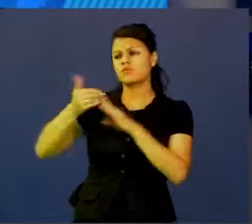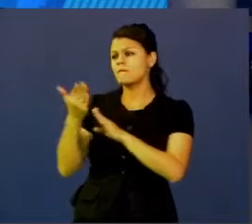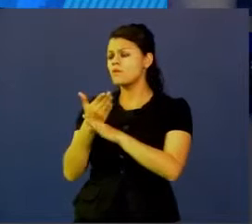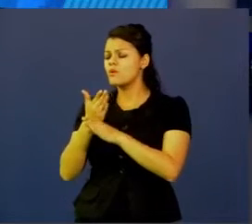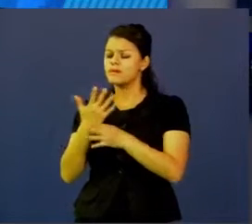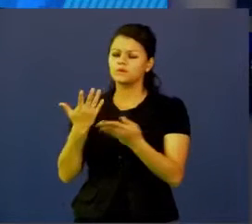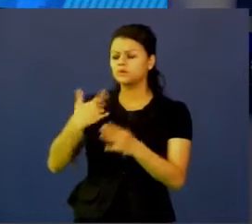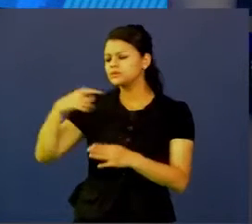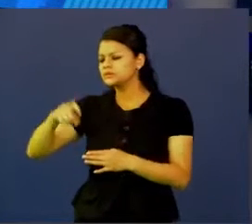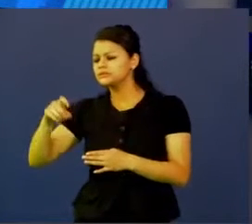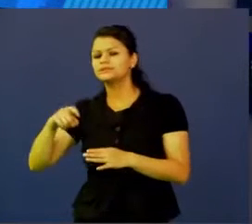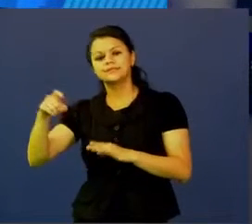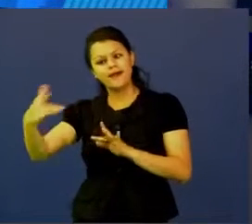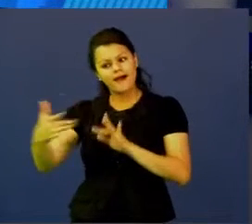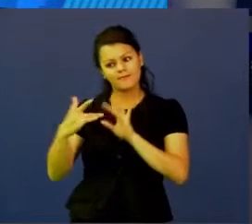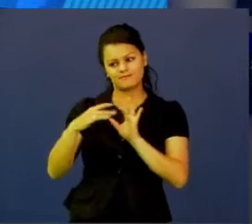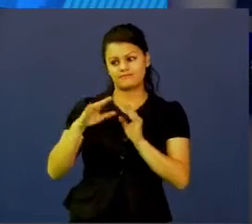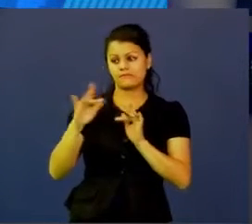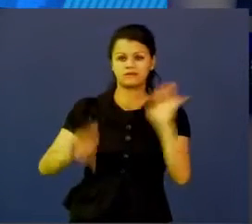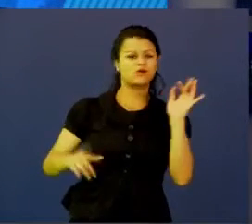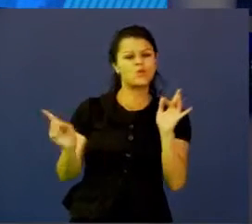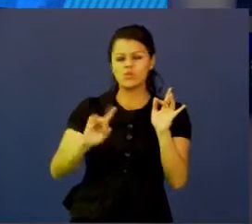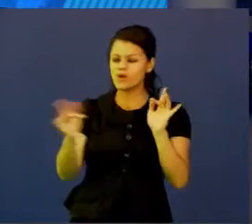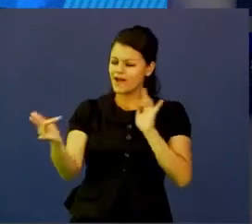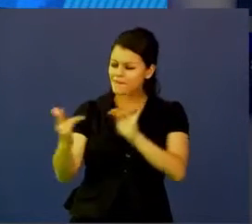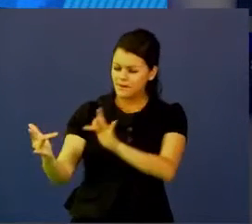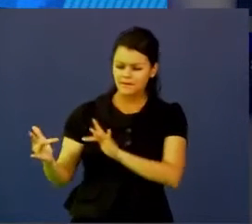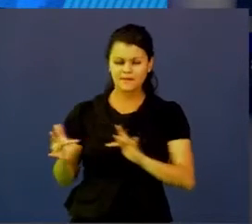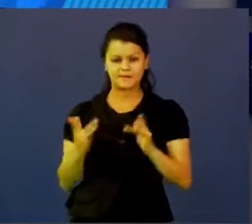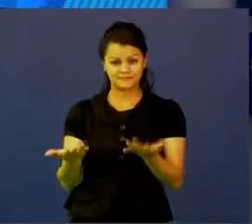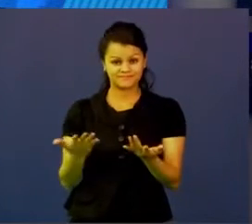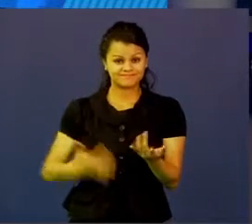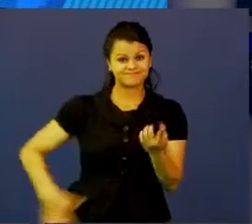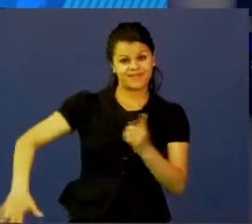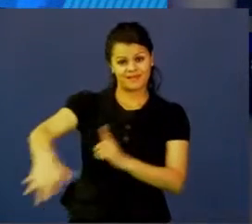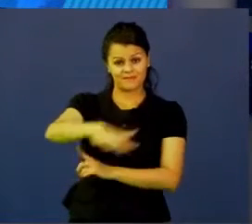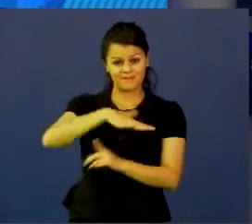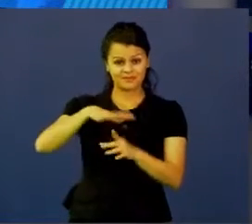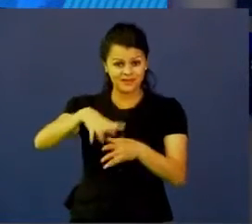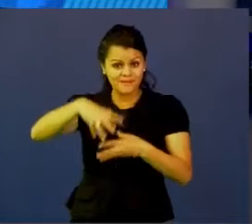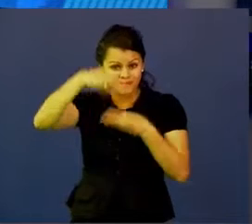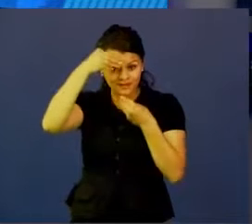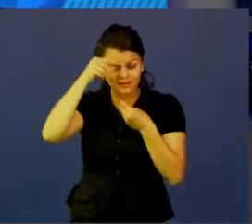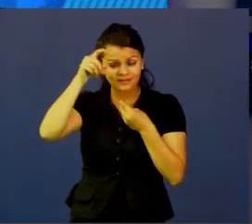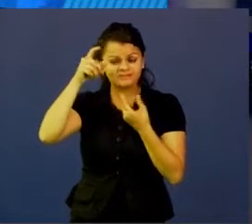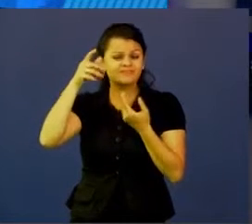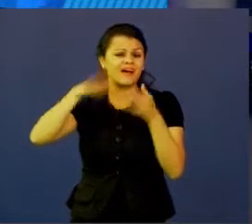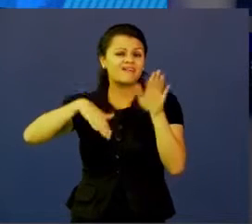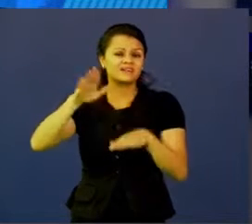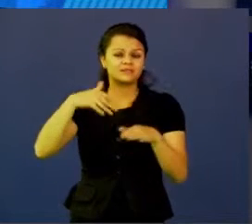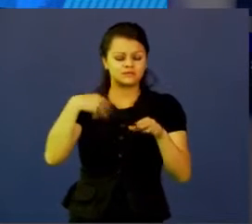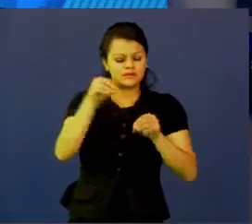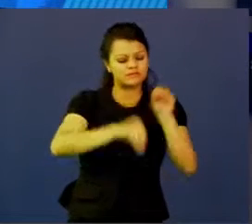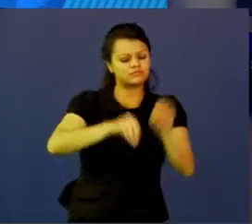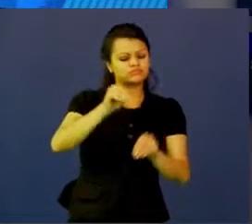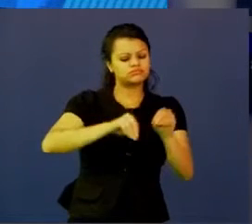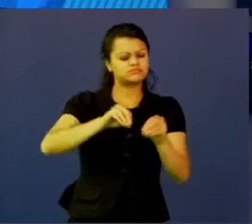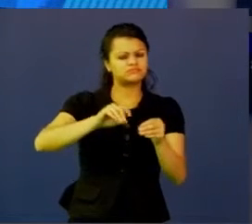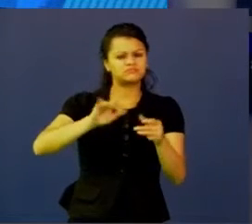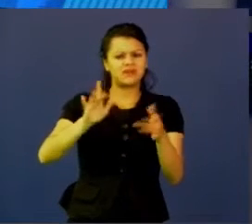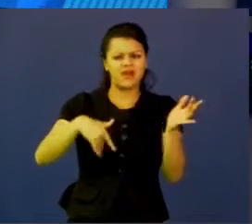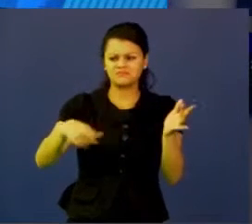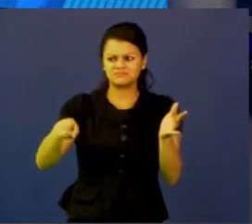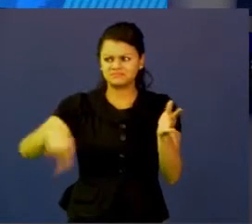esto es importante, normalmente los ambientes de aprendizaje están muy lejanos a las realidades y a los problemas de su entorno. Yo siempre